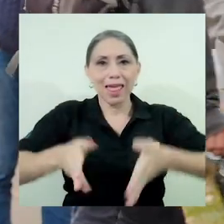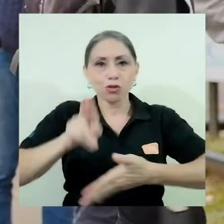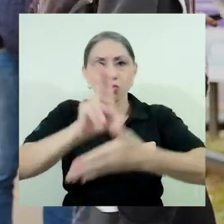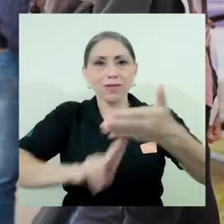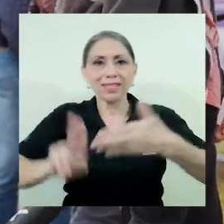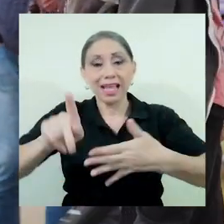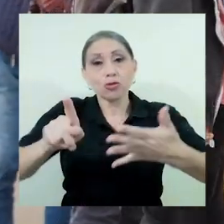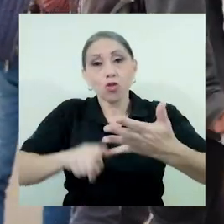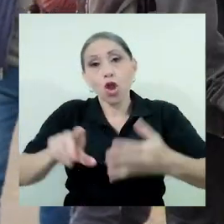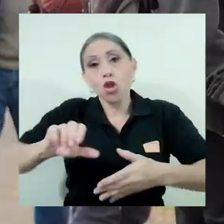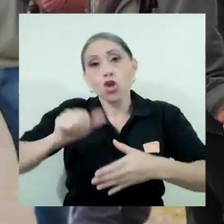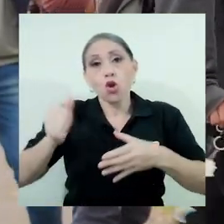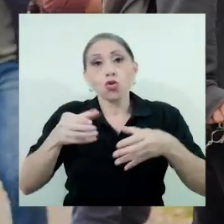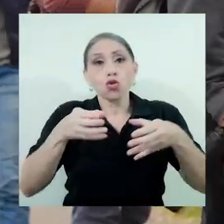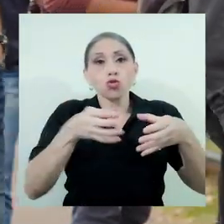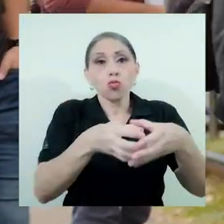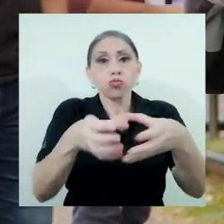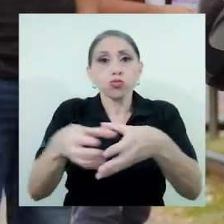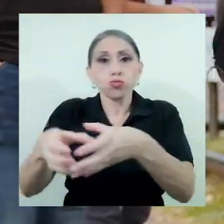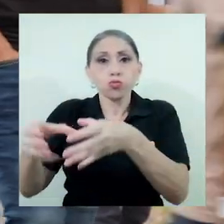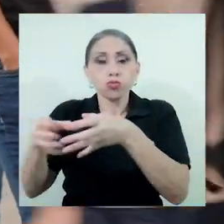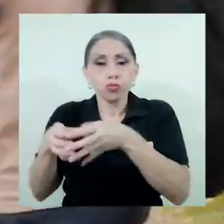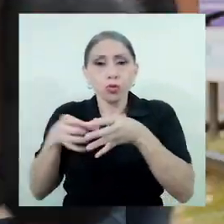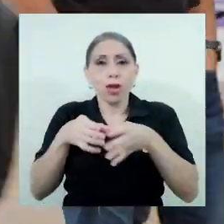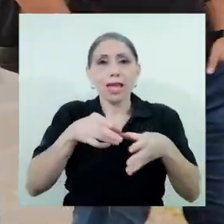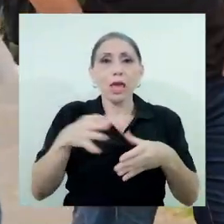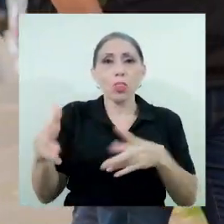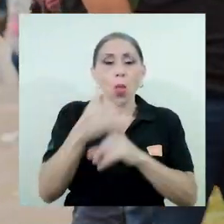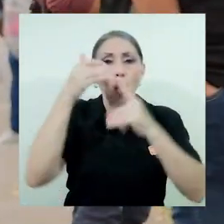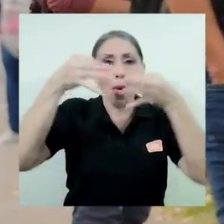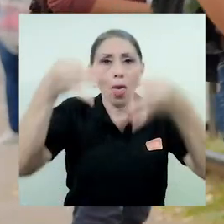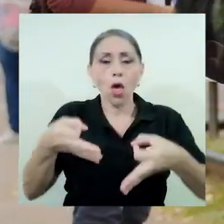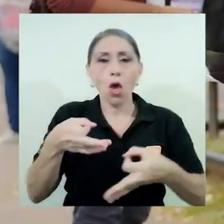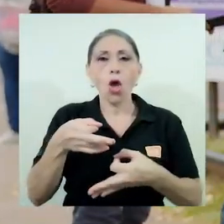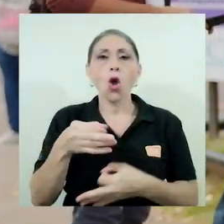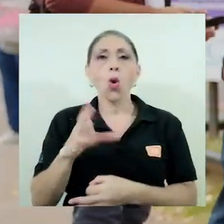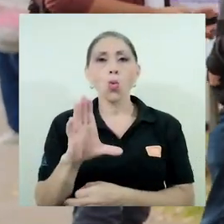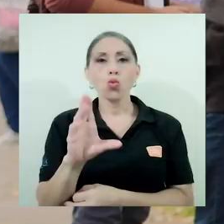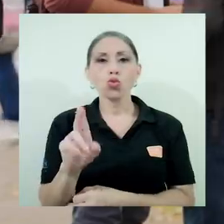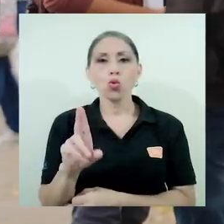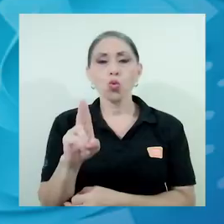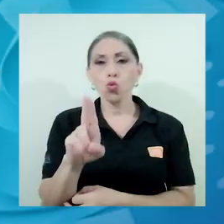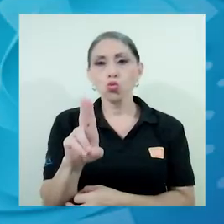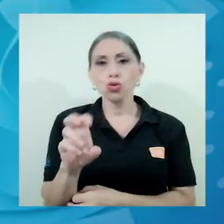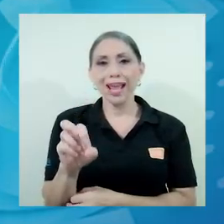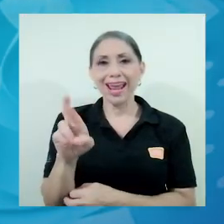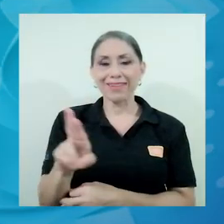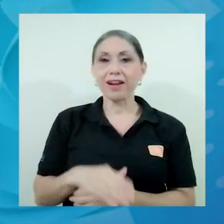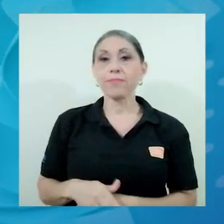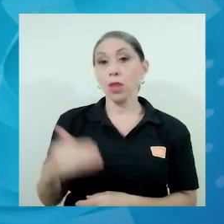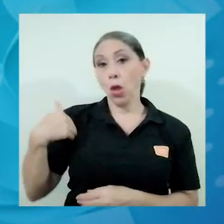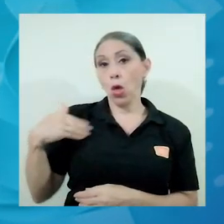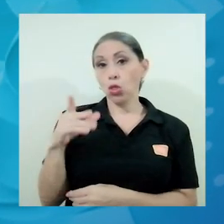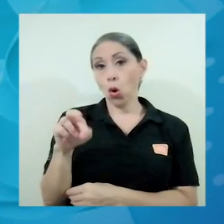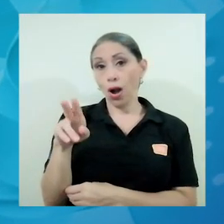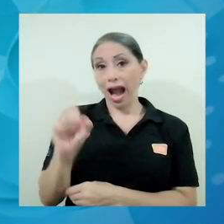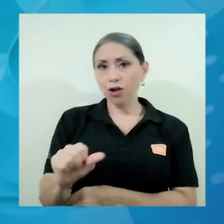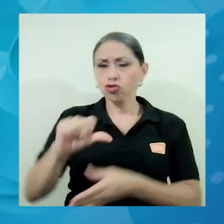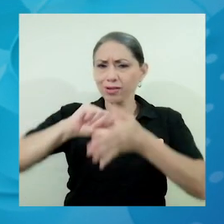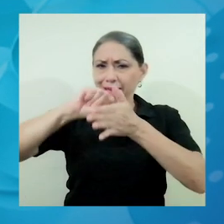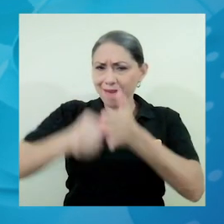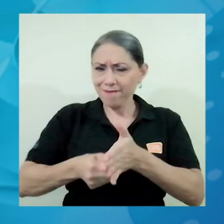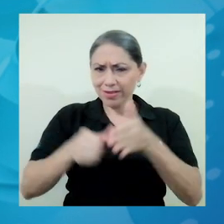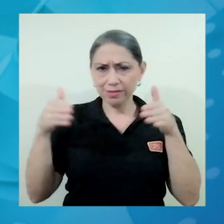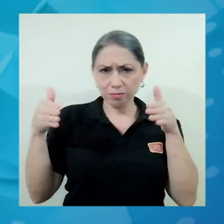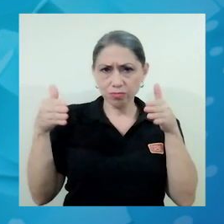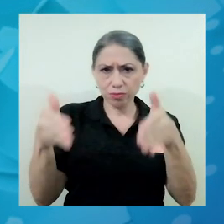Universitarios y otros órganos colegiados de la UCR. Don Carlos ha sido enfático en que todo lo que está haciendo en